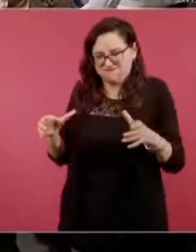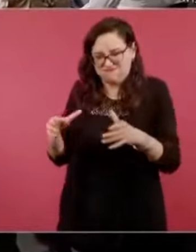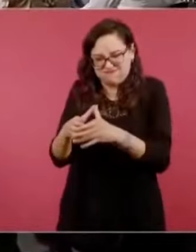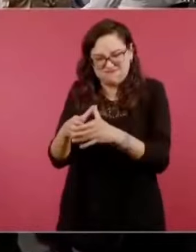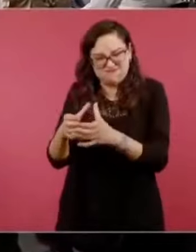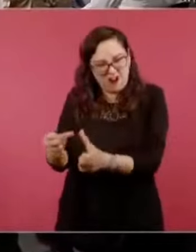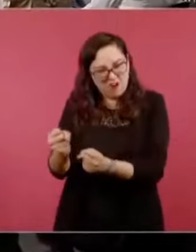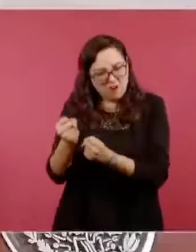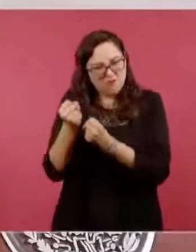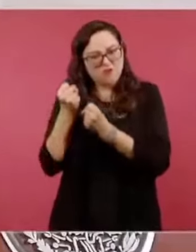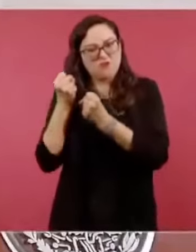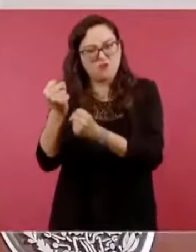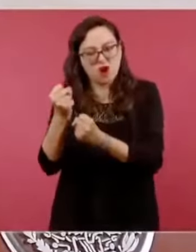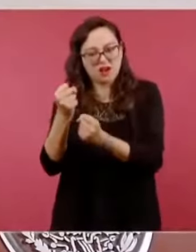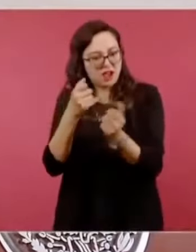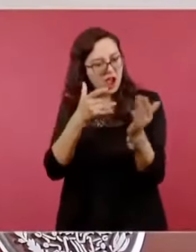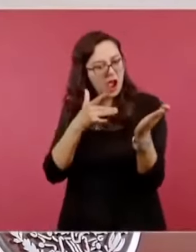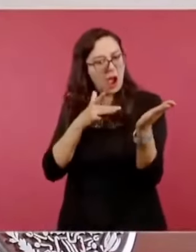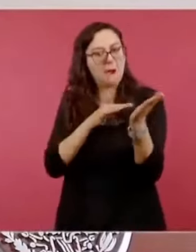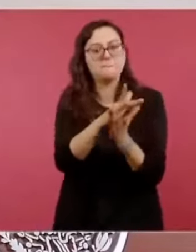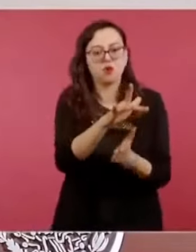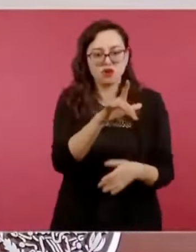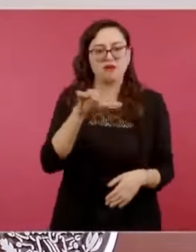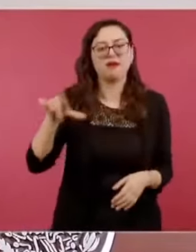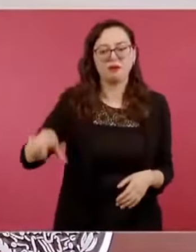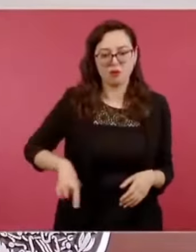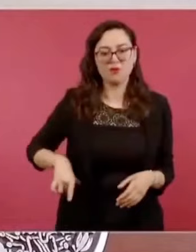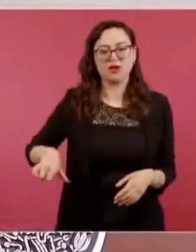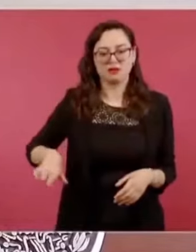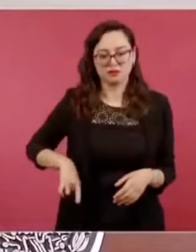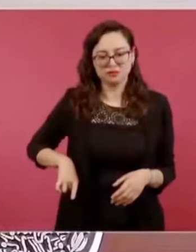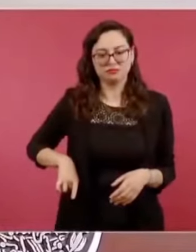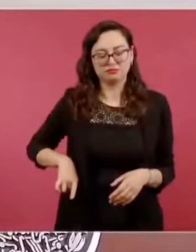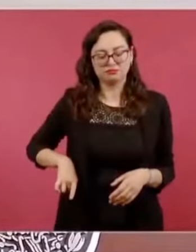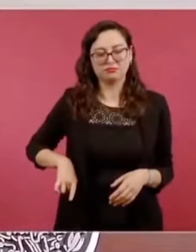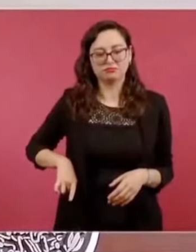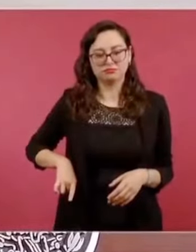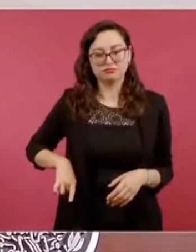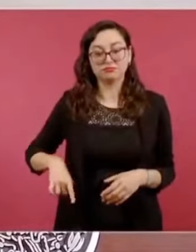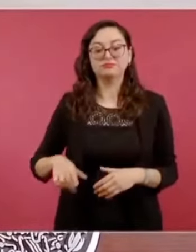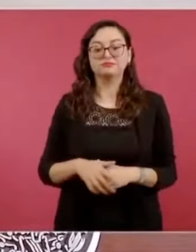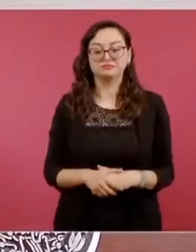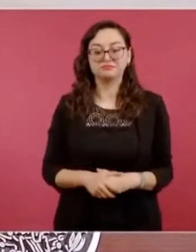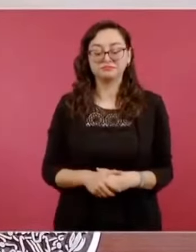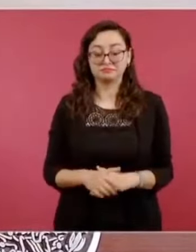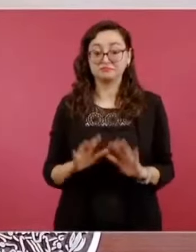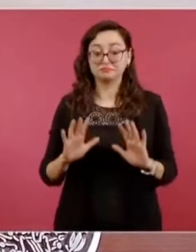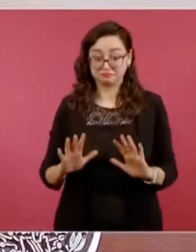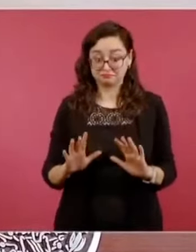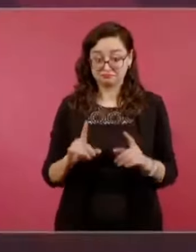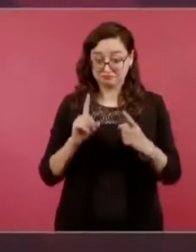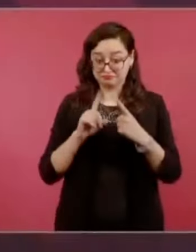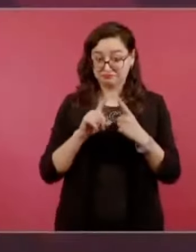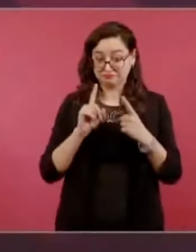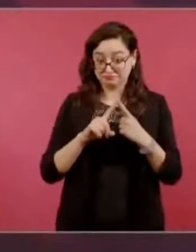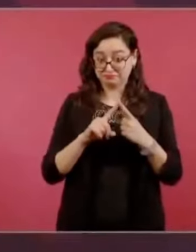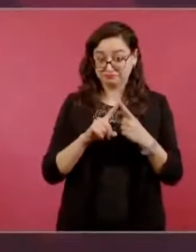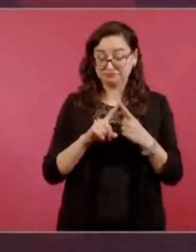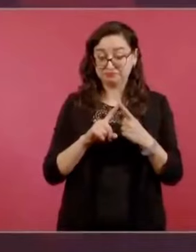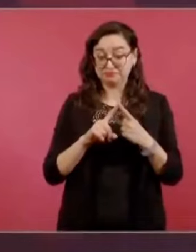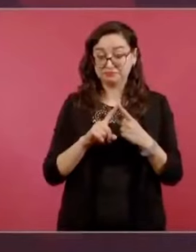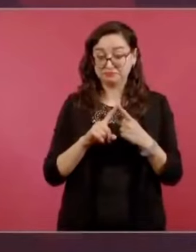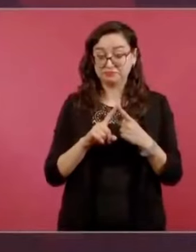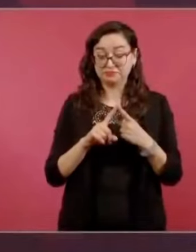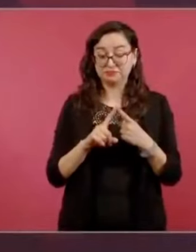a la política gubernamental. Eso fue lo primero, que no quedara